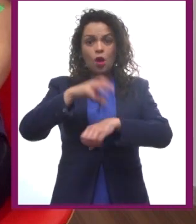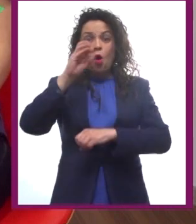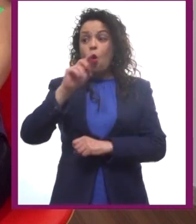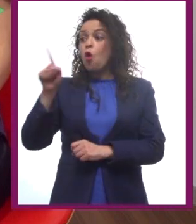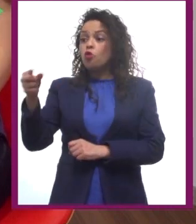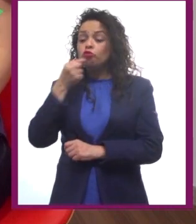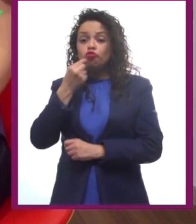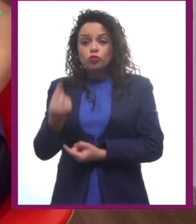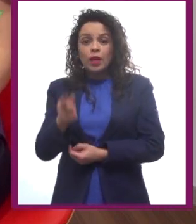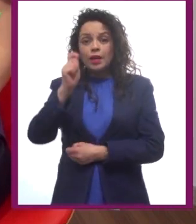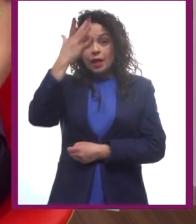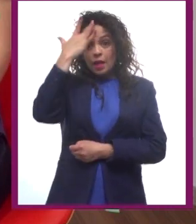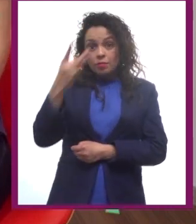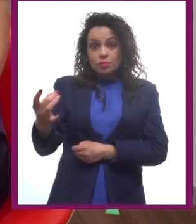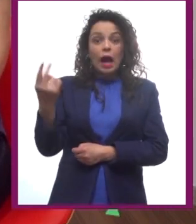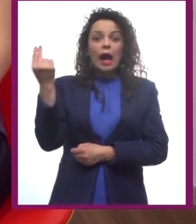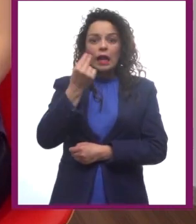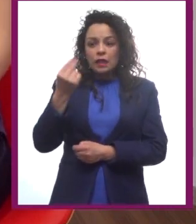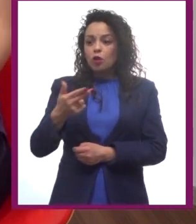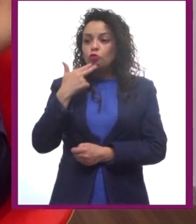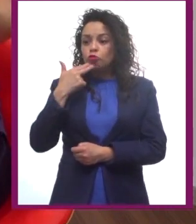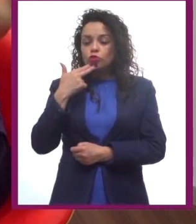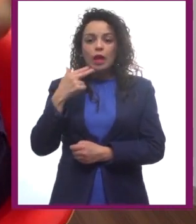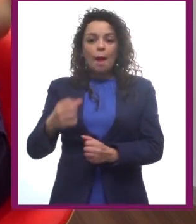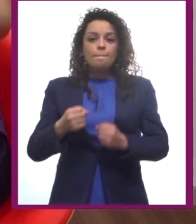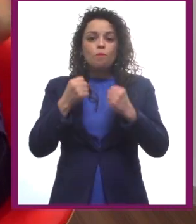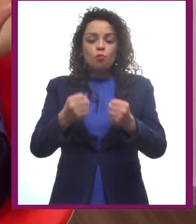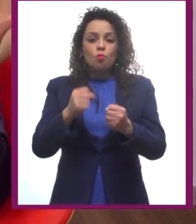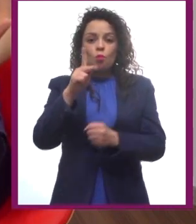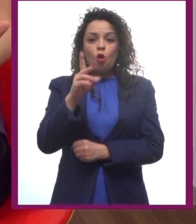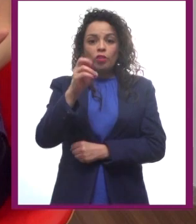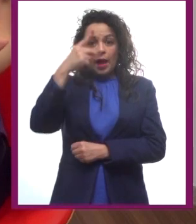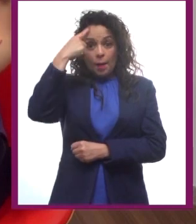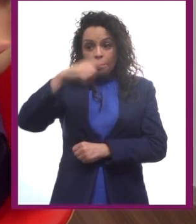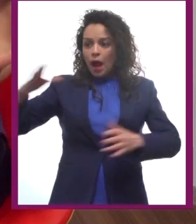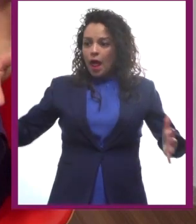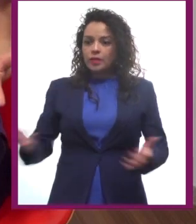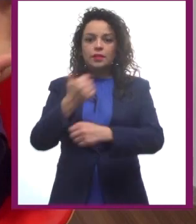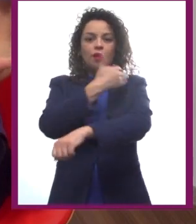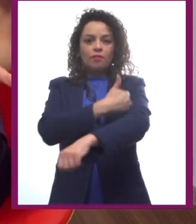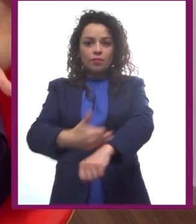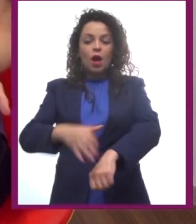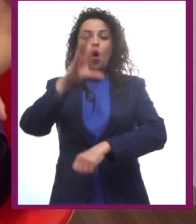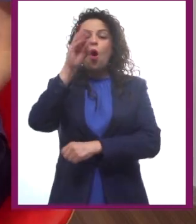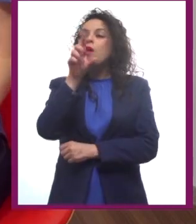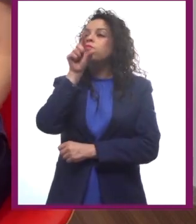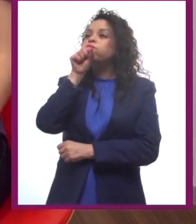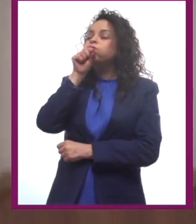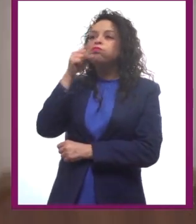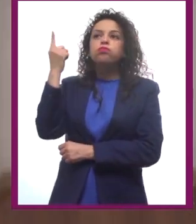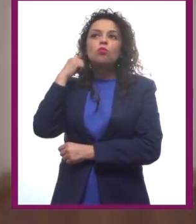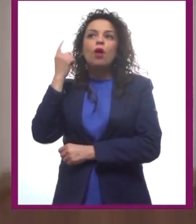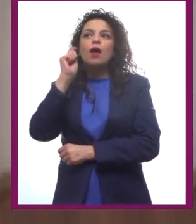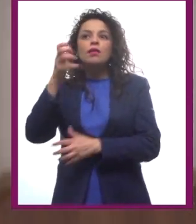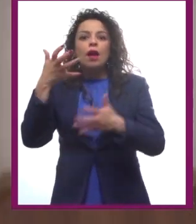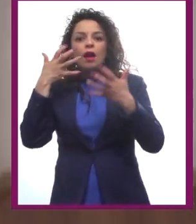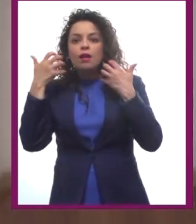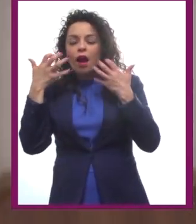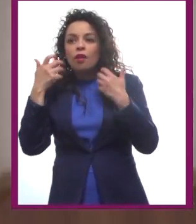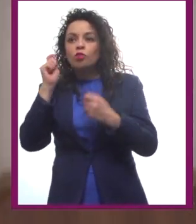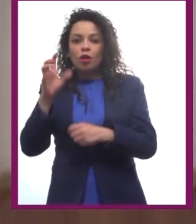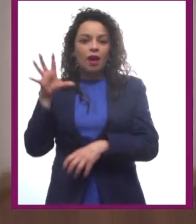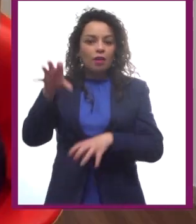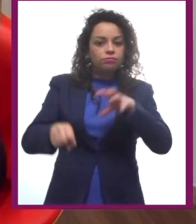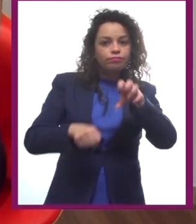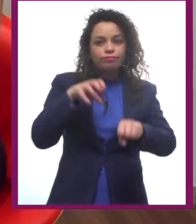poderes para salvar a su familia. O que el pajarito necesita huir de un gato que lo persigue. Ahí tenemos